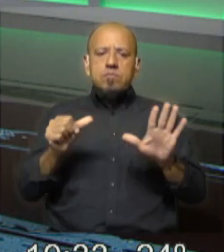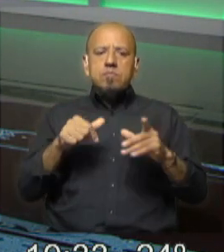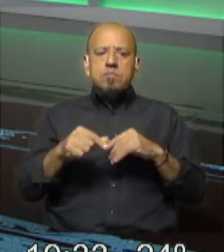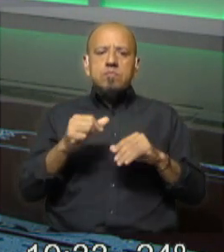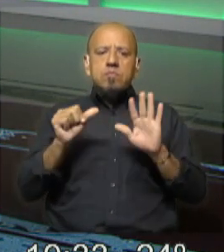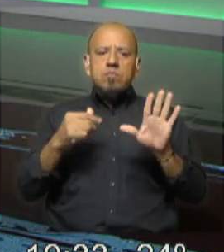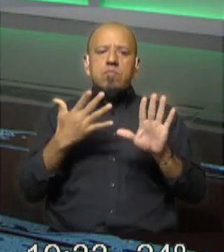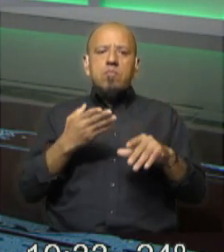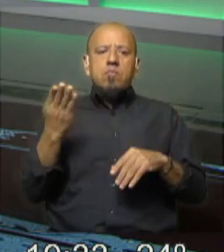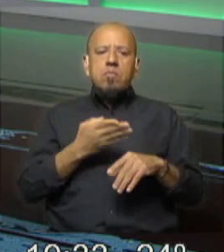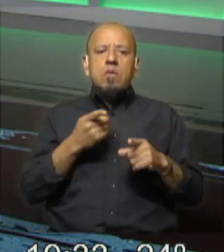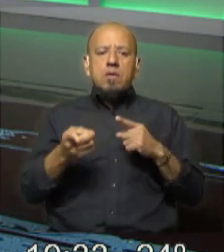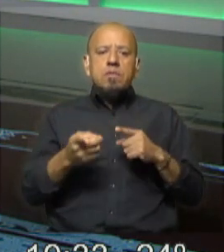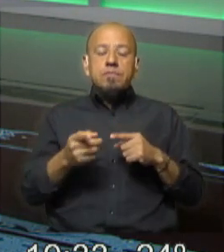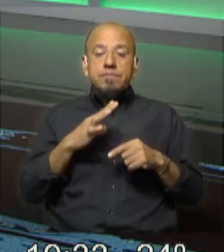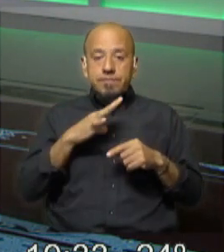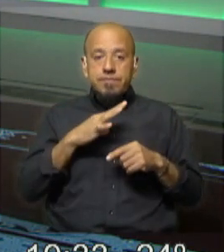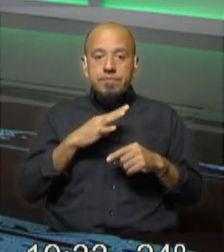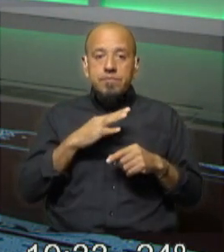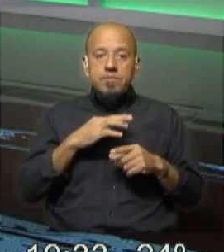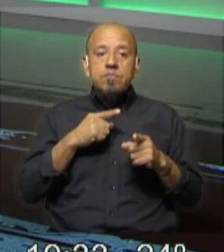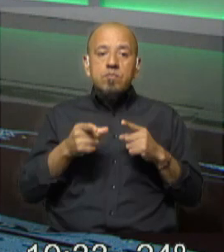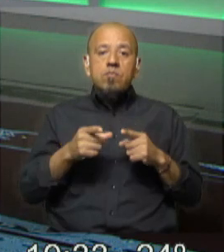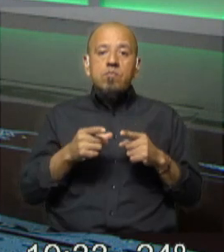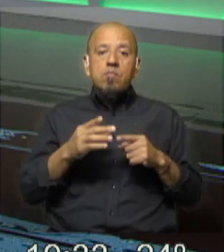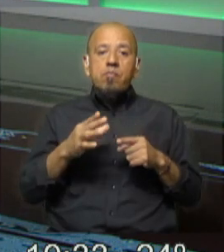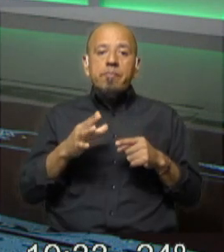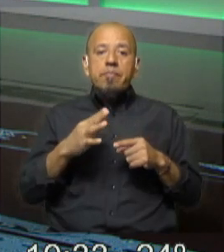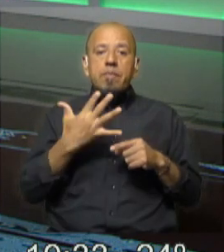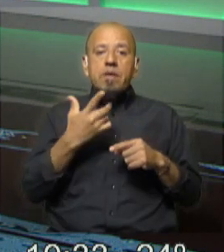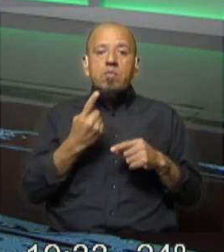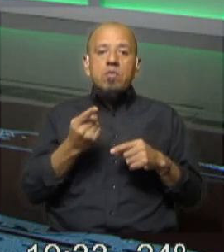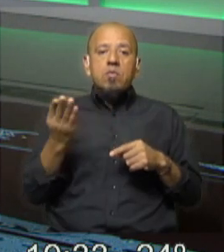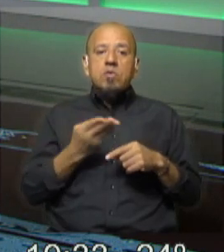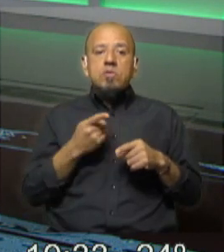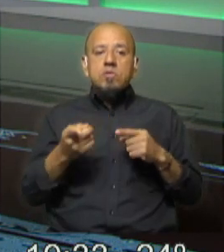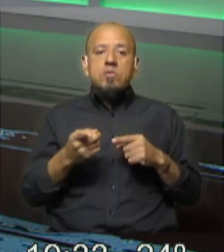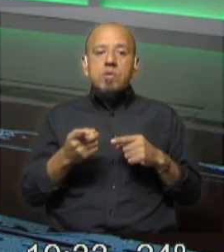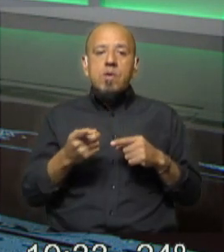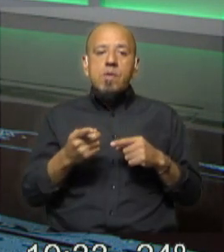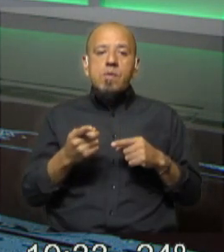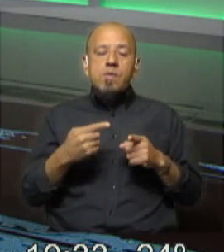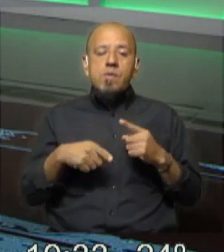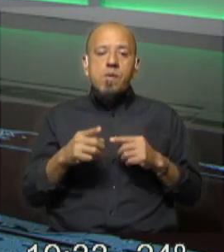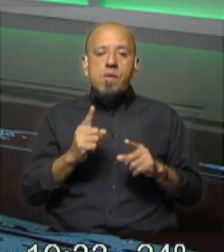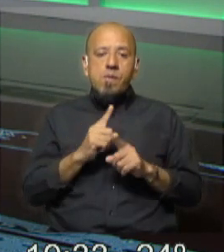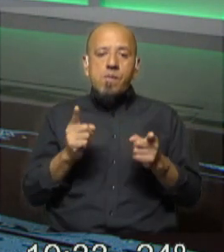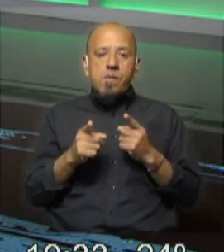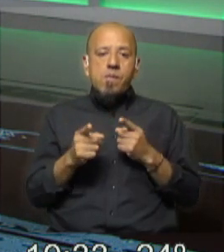65% de casos aclarados y en este caso ya hablamos de un 51% de casos no